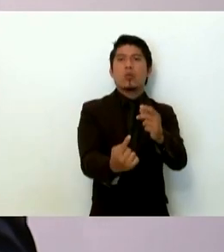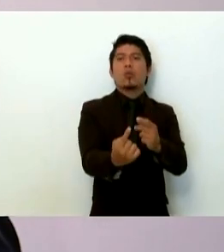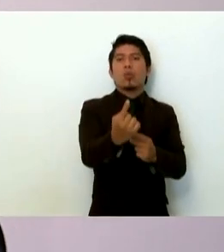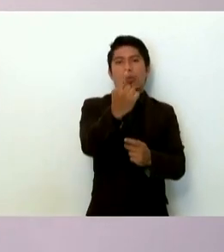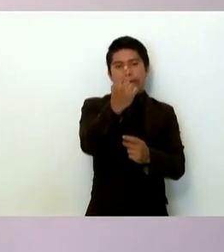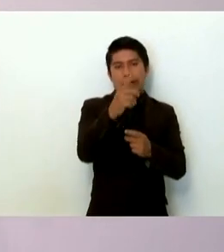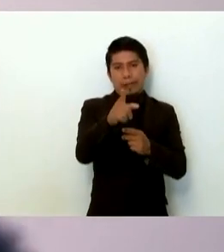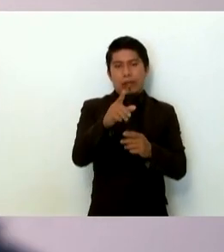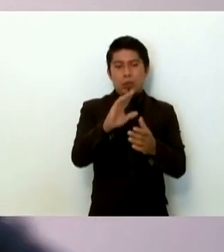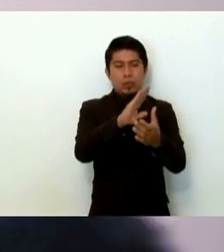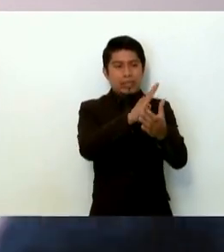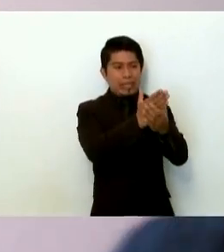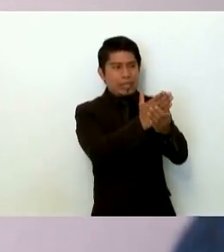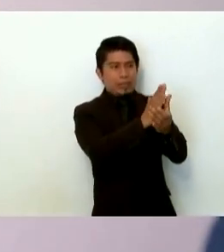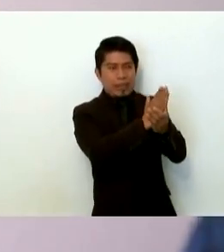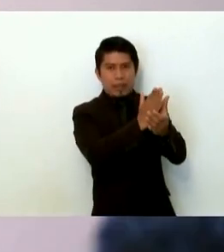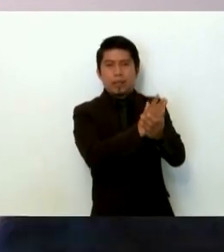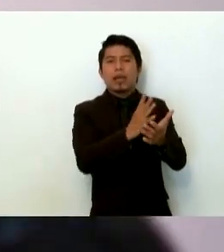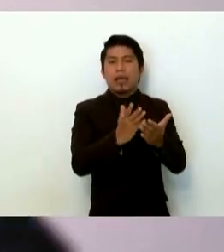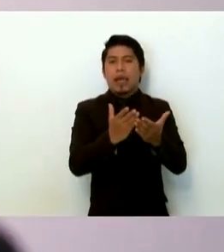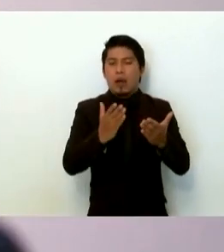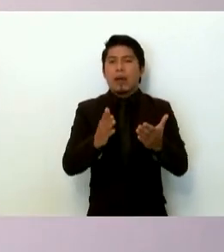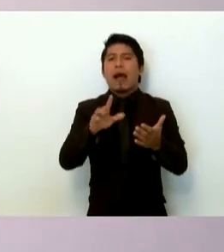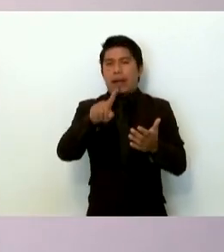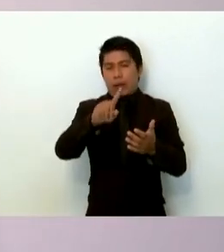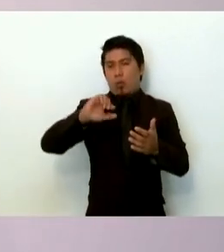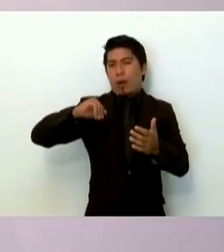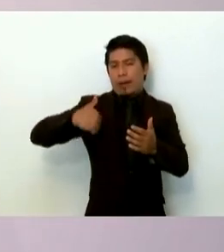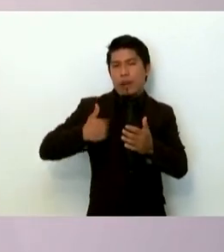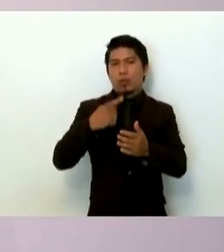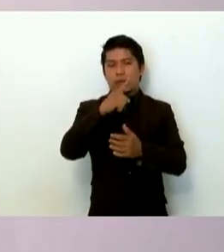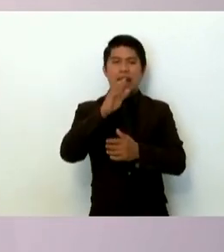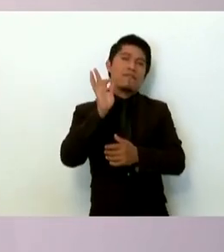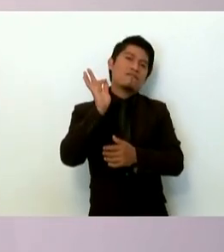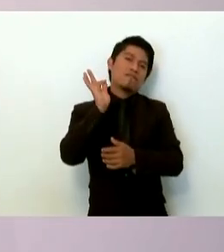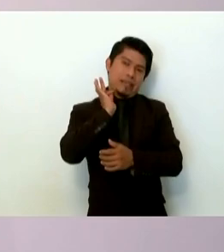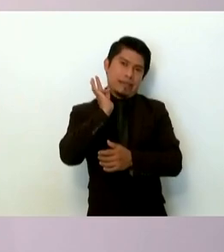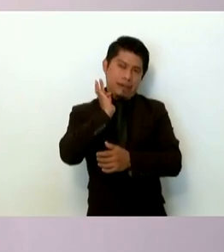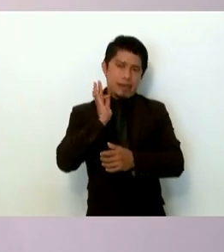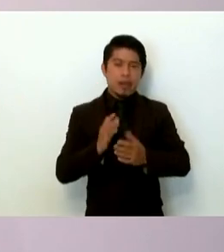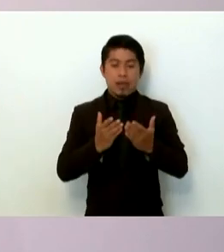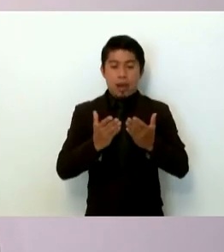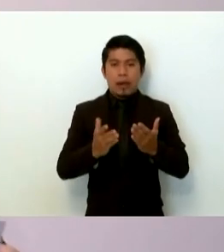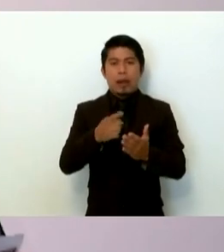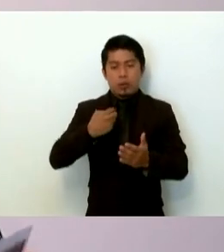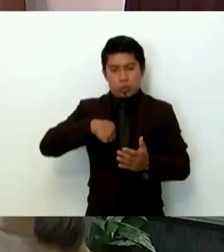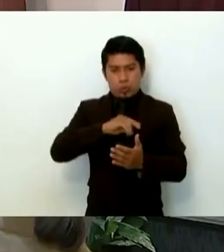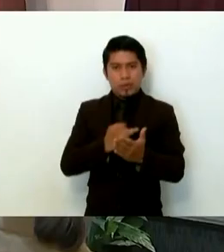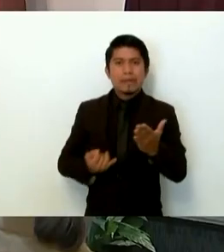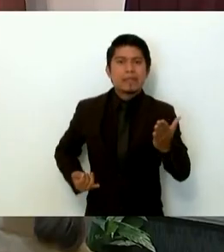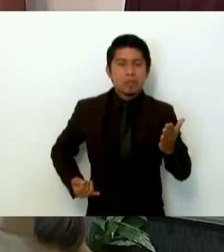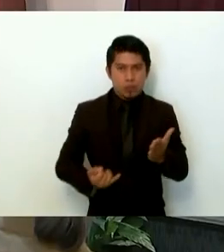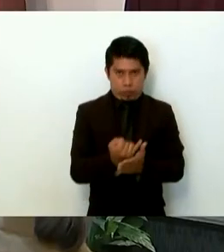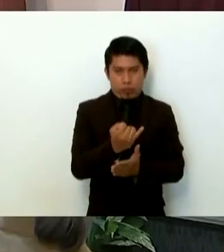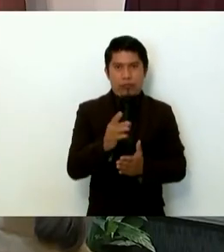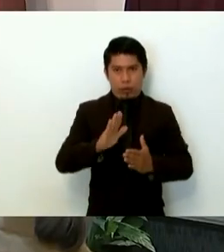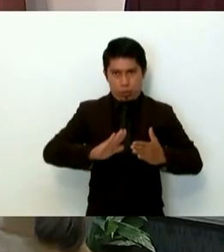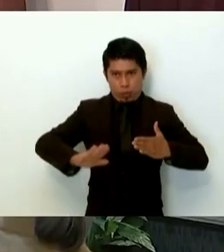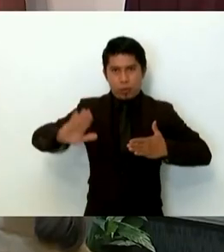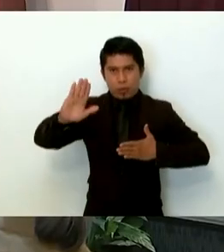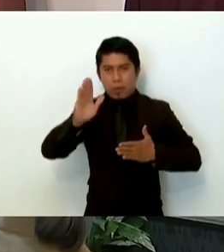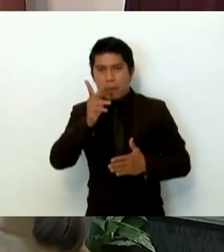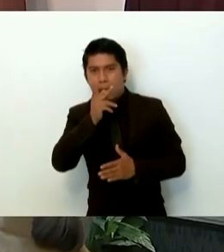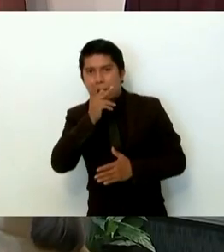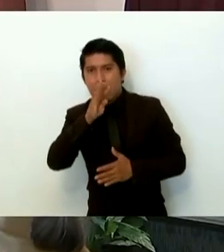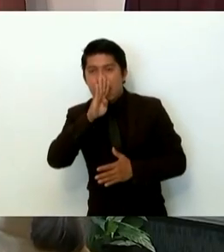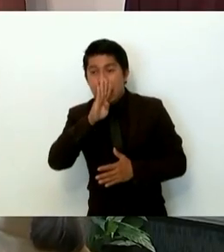en los expedientes que obran en la Fiscalía Especial, hemos tomado la decisión y fue un compromiso con los padres